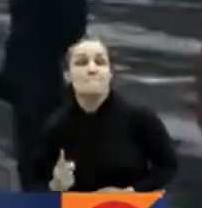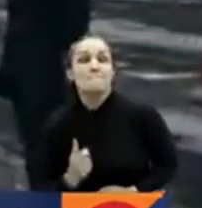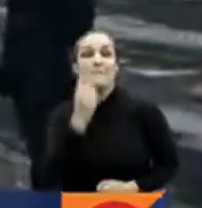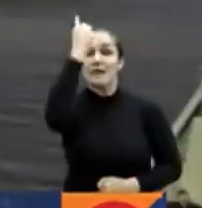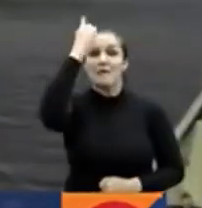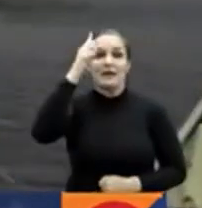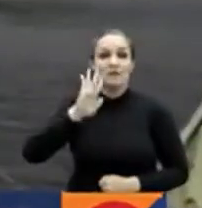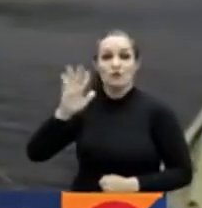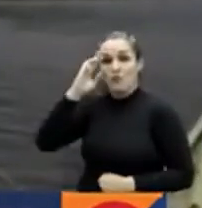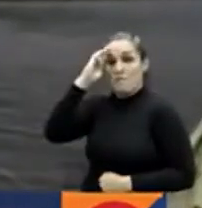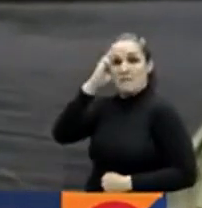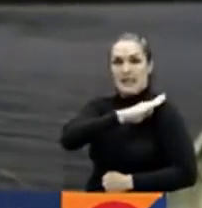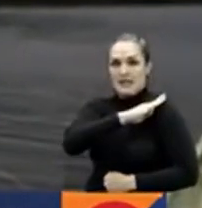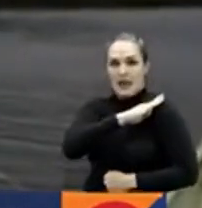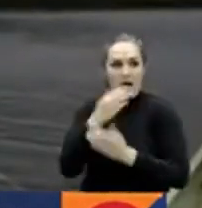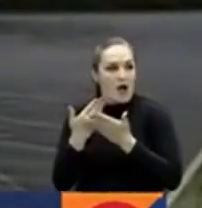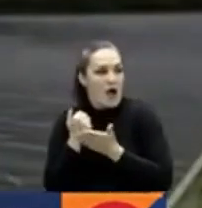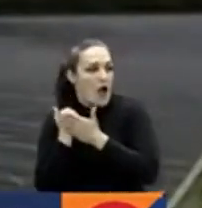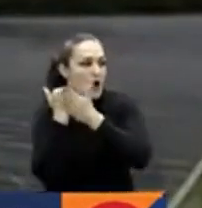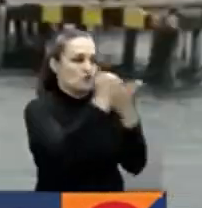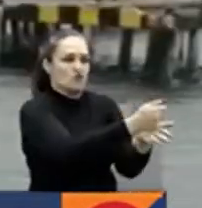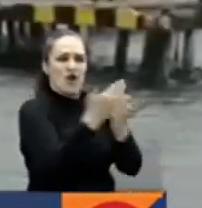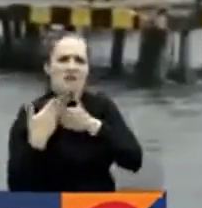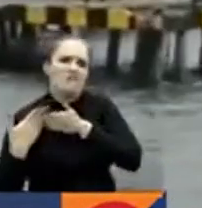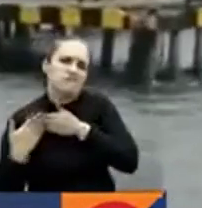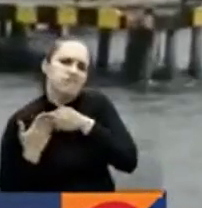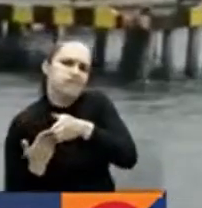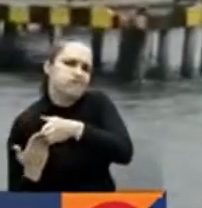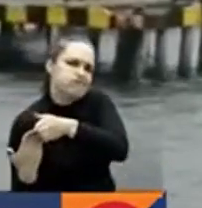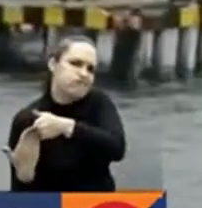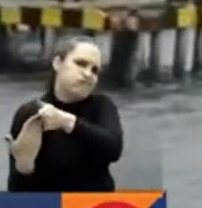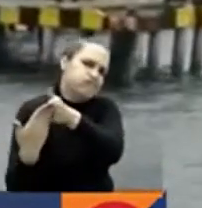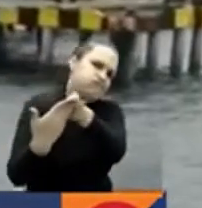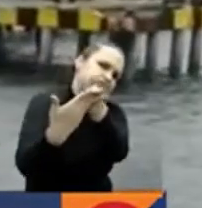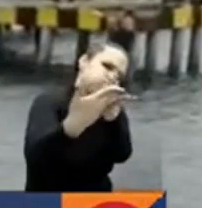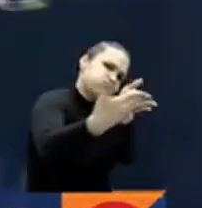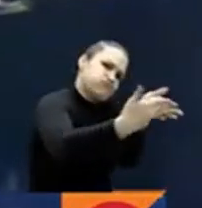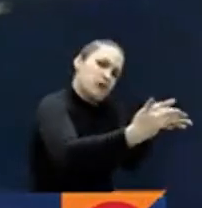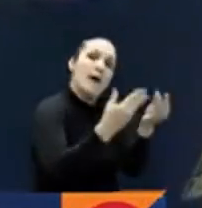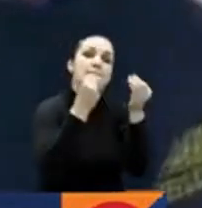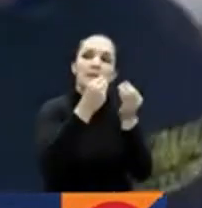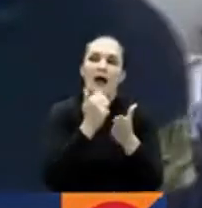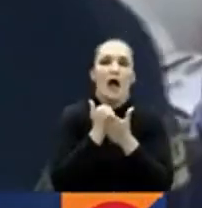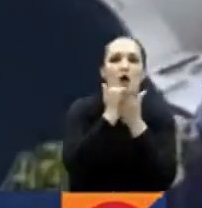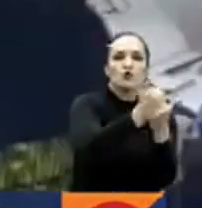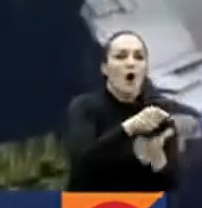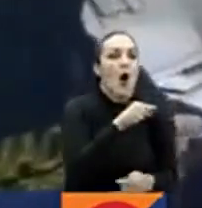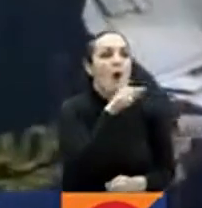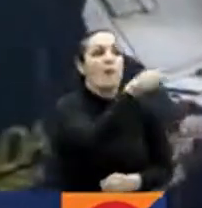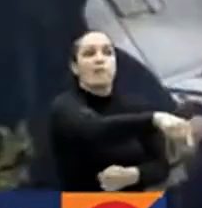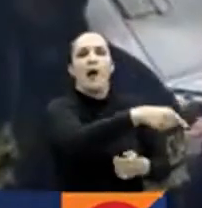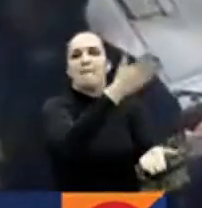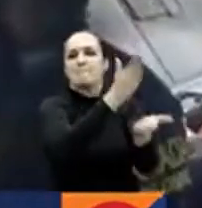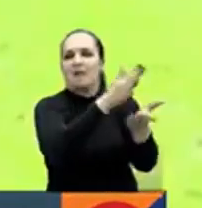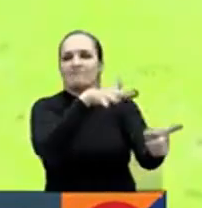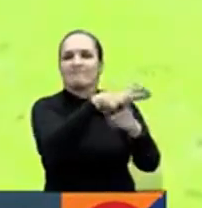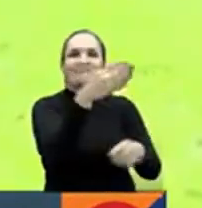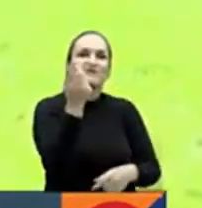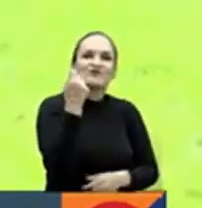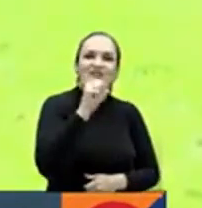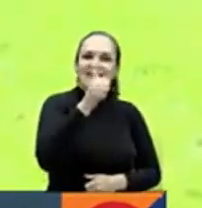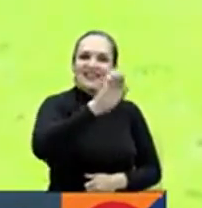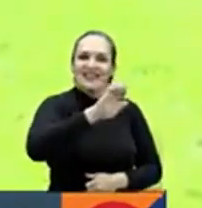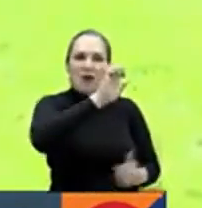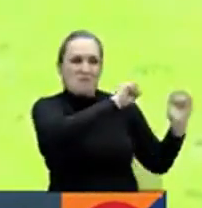Colombia en medio del corredor humanitario marítimo habilitado para abastecer a la comunidad afectada desde el pasado 10 de enero.